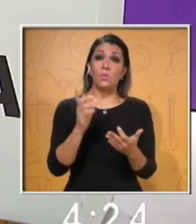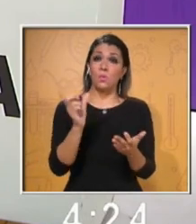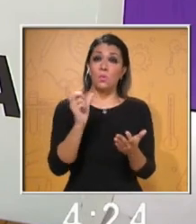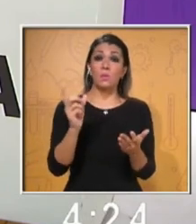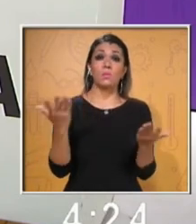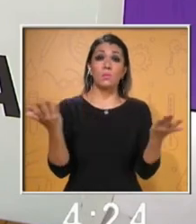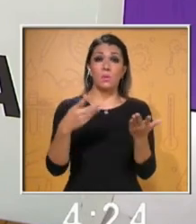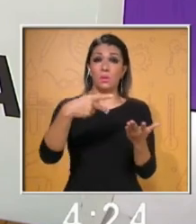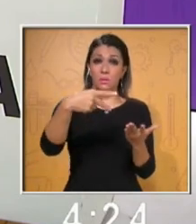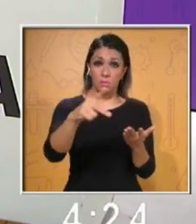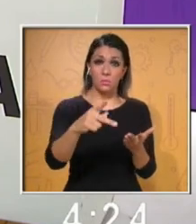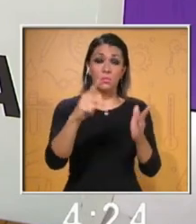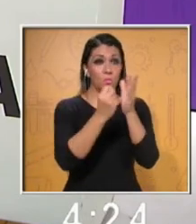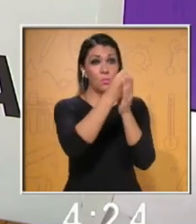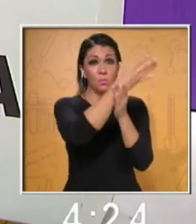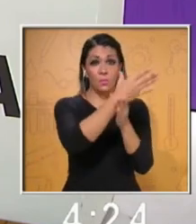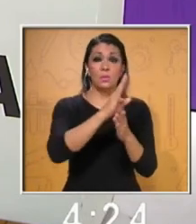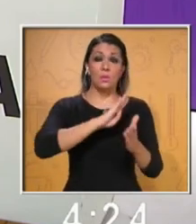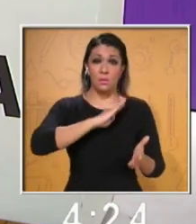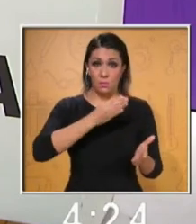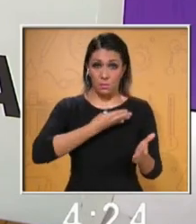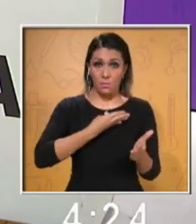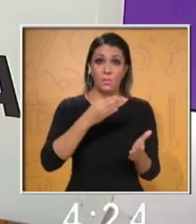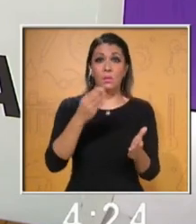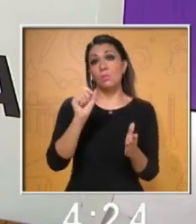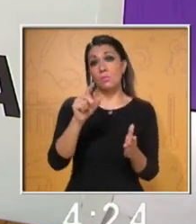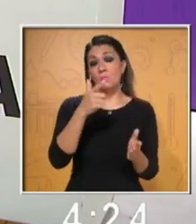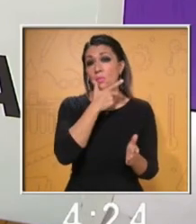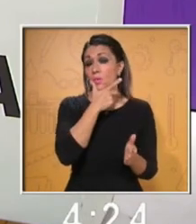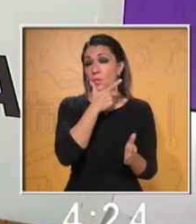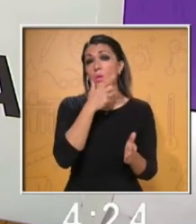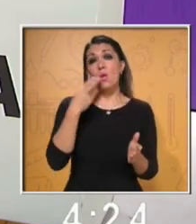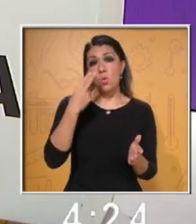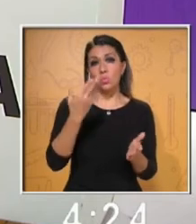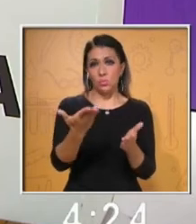planear tu proyecto tanto en la materia de español como en la materia de inglés.